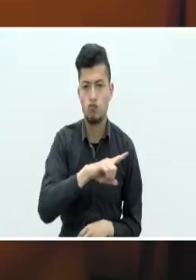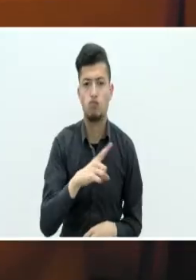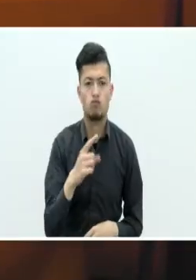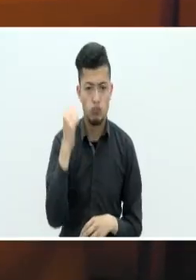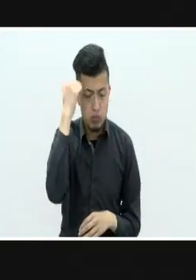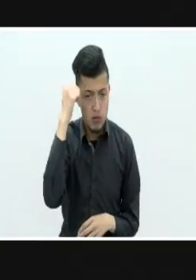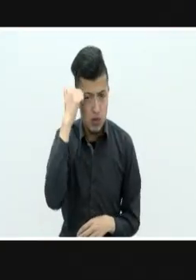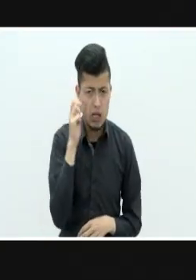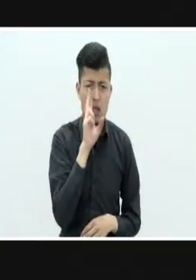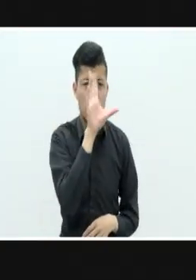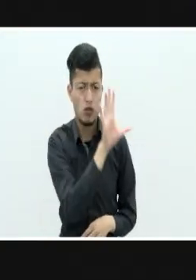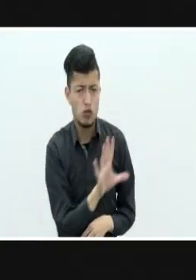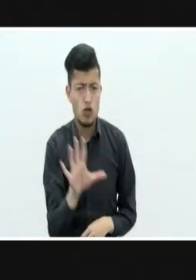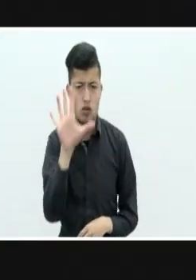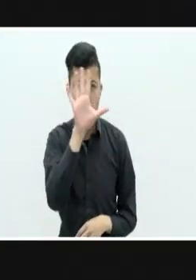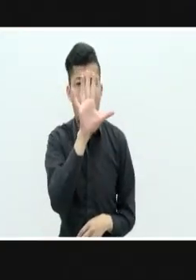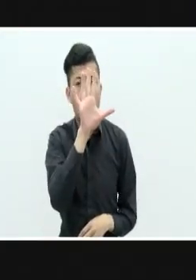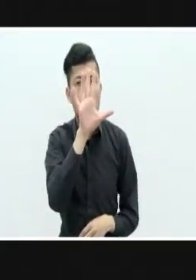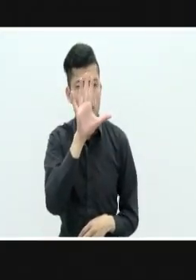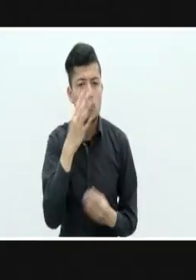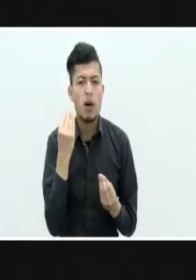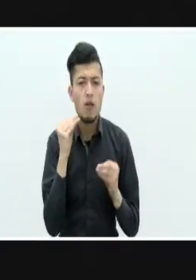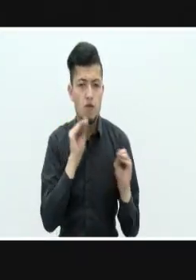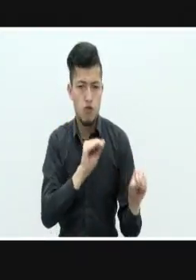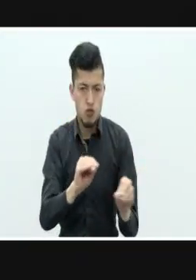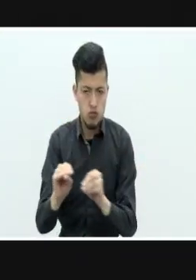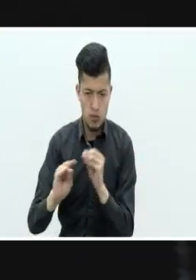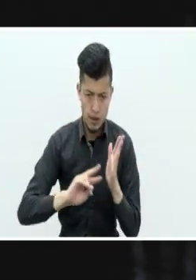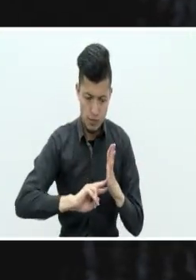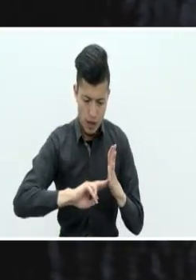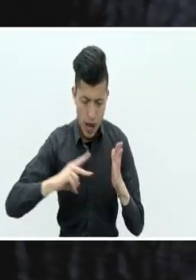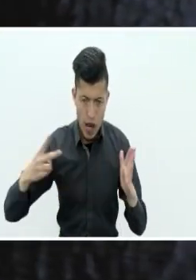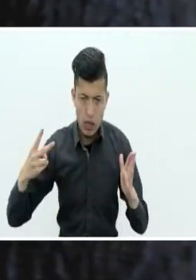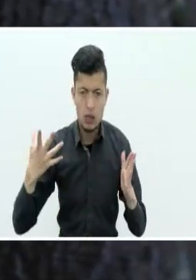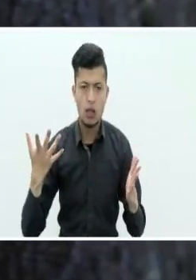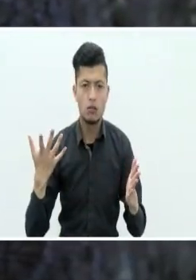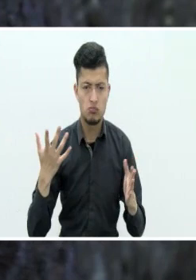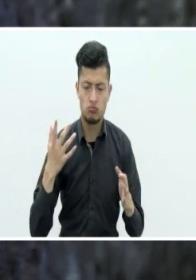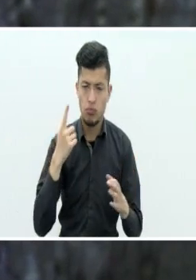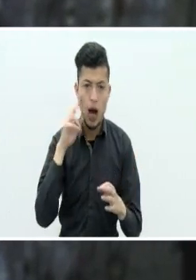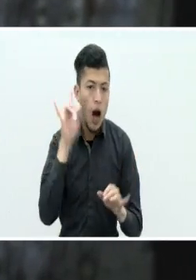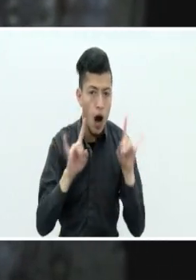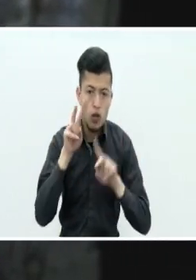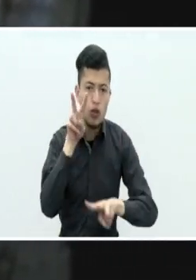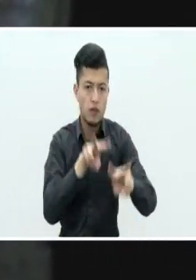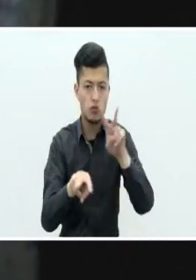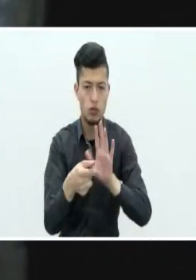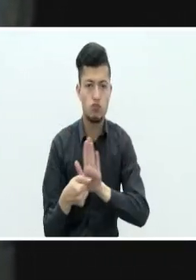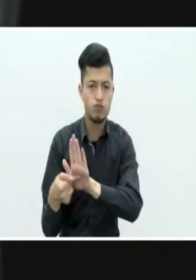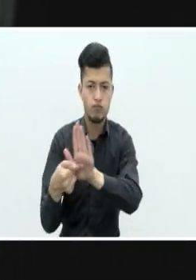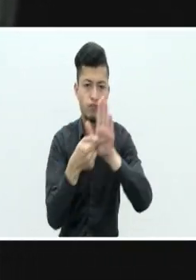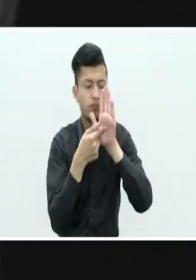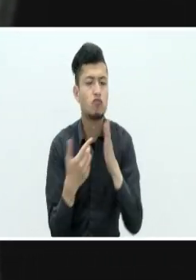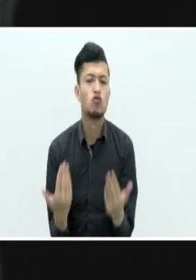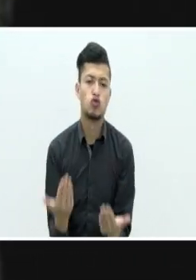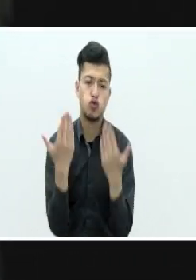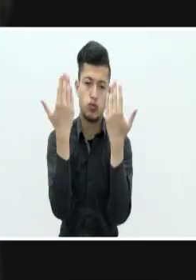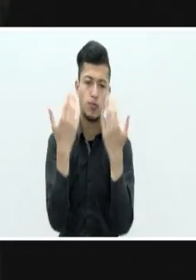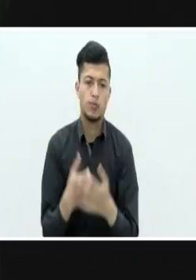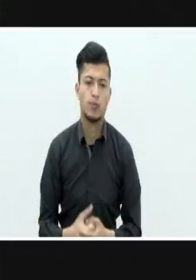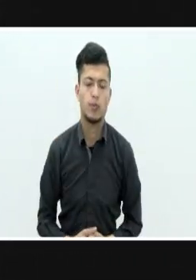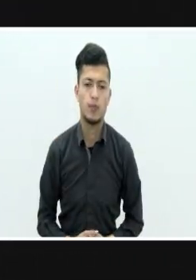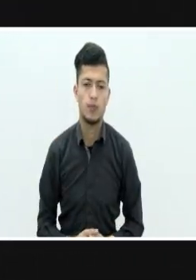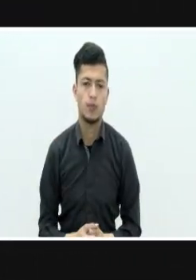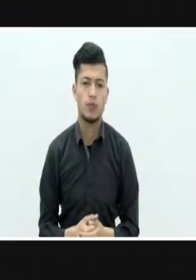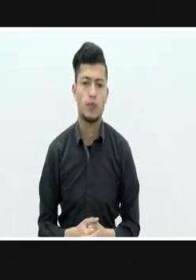para que la formación técnica en contenidos audiovisuales sea de mucho más nivel. Soy un encuentro, soy vivo.